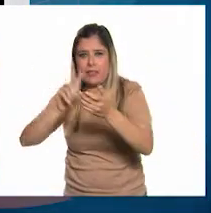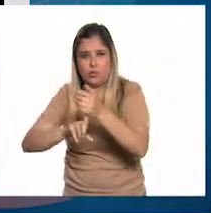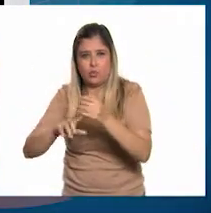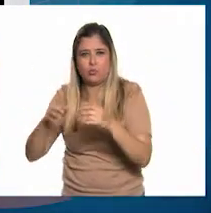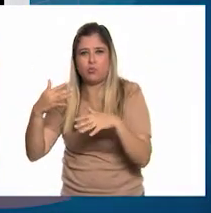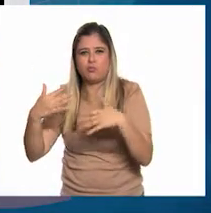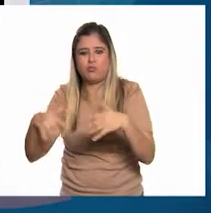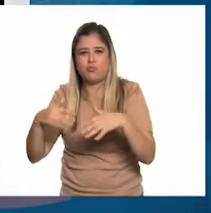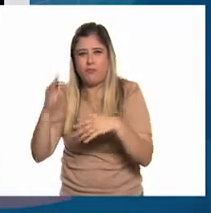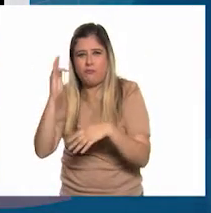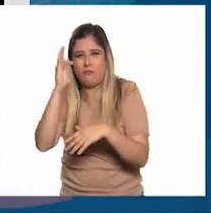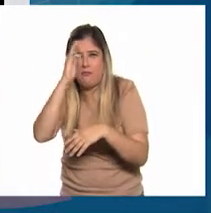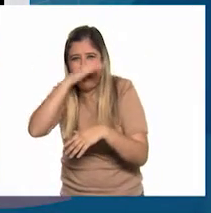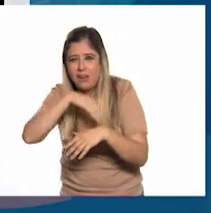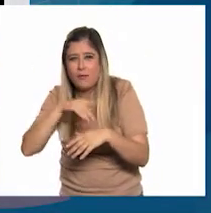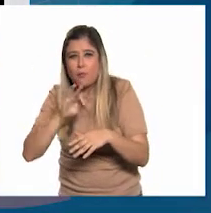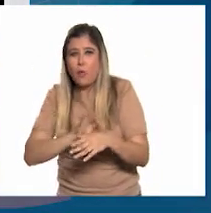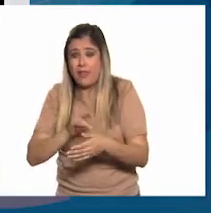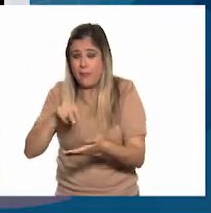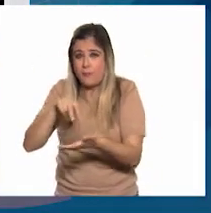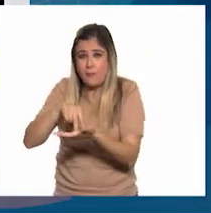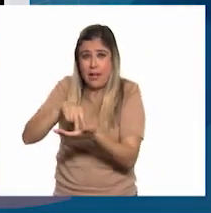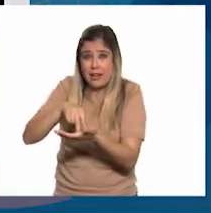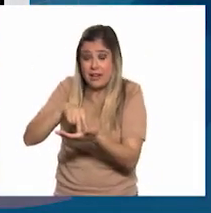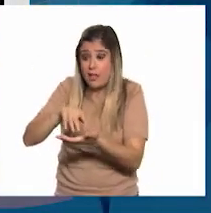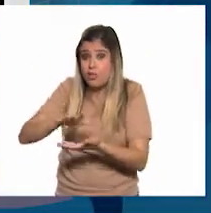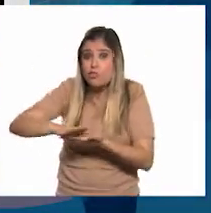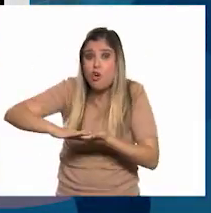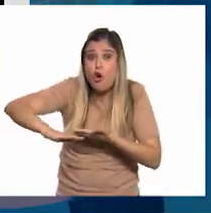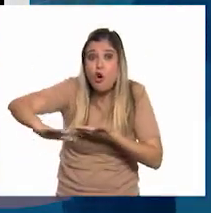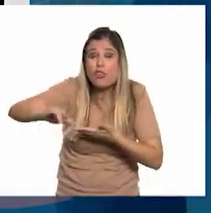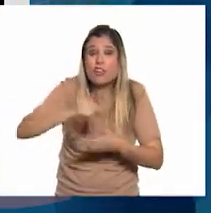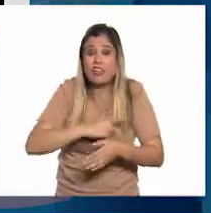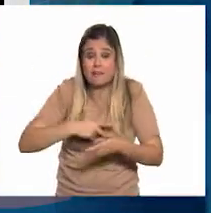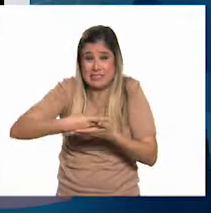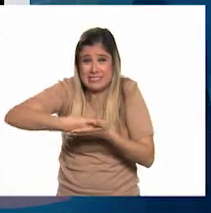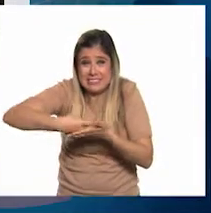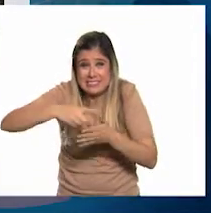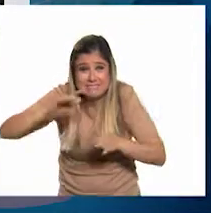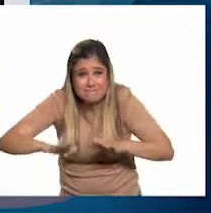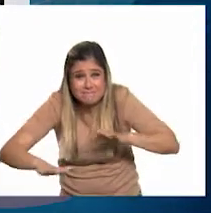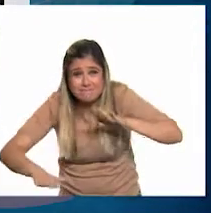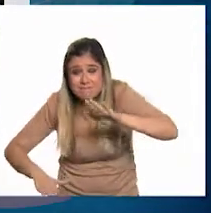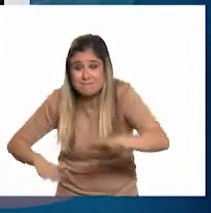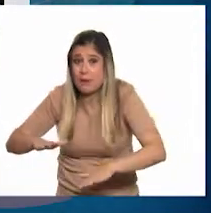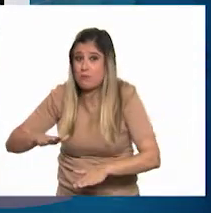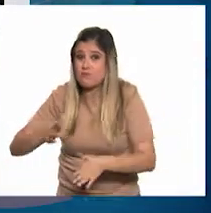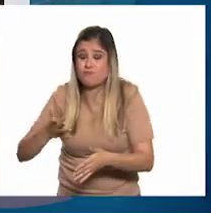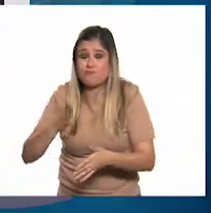Pocos metros se puede estar de pie. El resto se recorre a gatas como única opción.